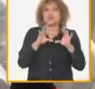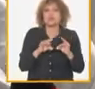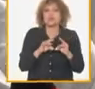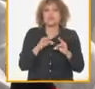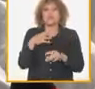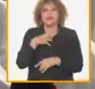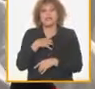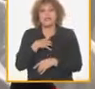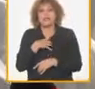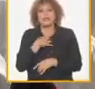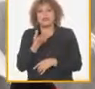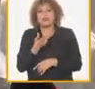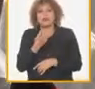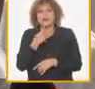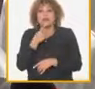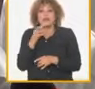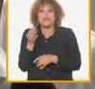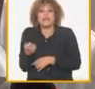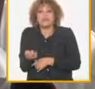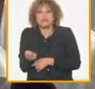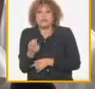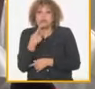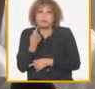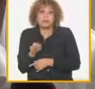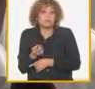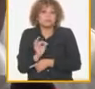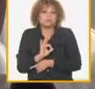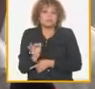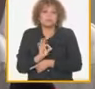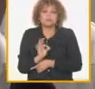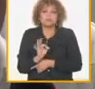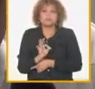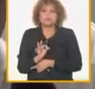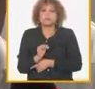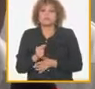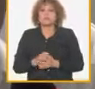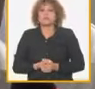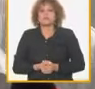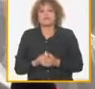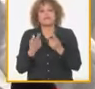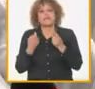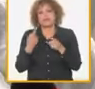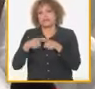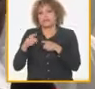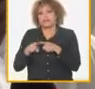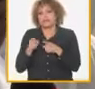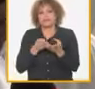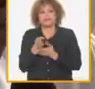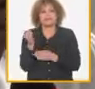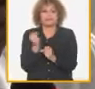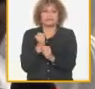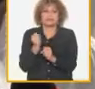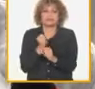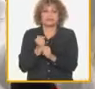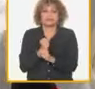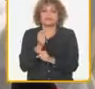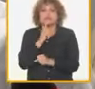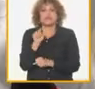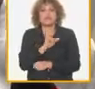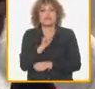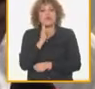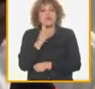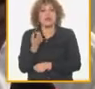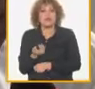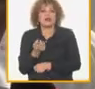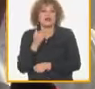el salto para producir con factores subjetivos objetivos en unos momentos pero factores subjetivos está también la capacidad que tengamos